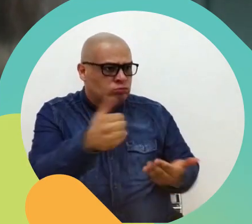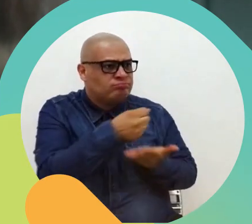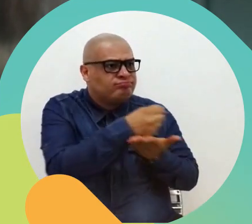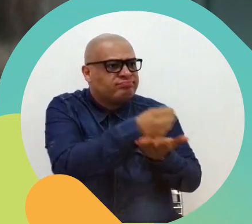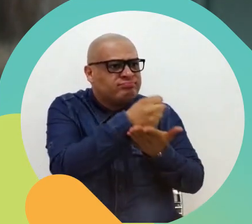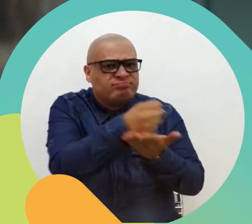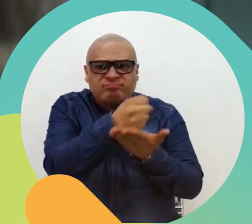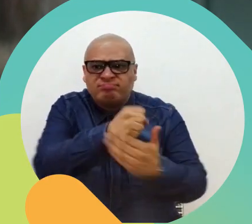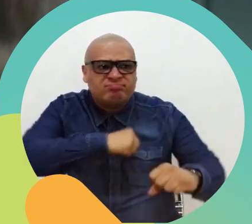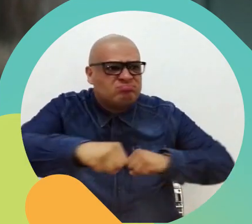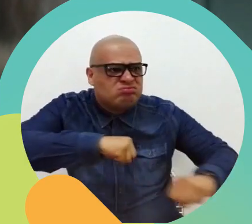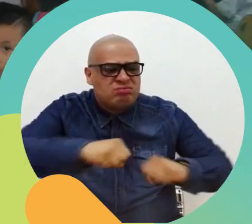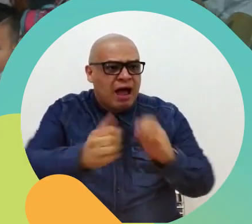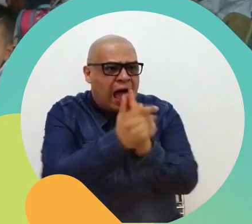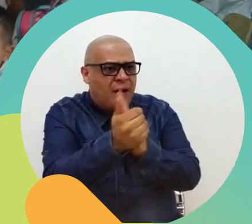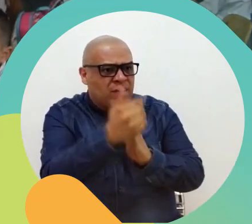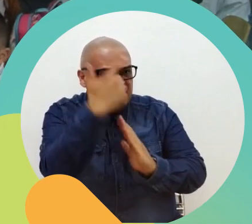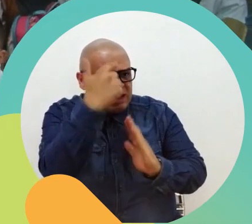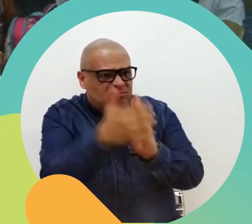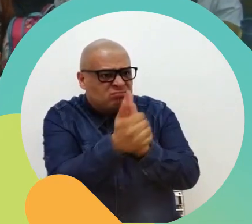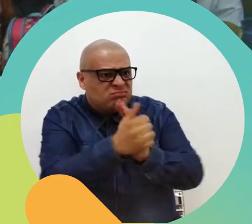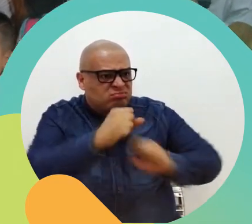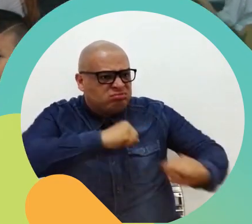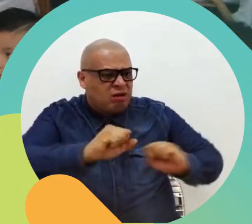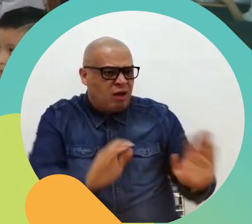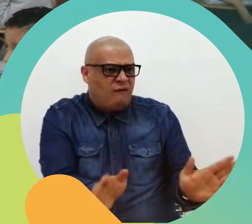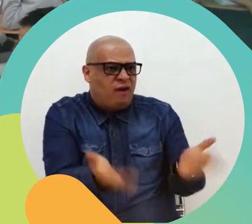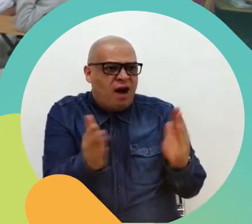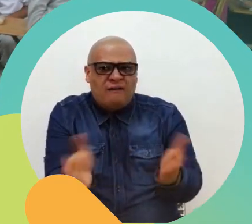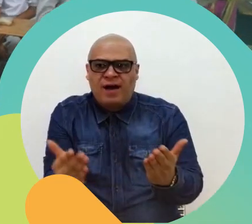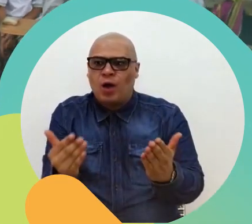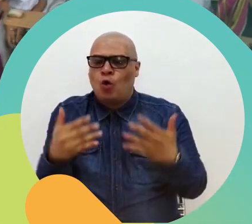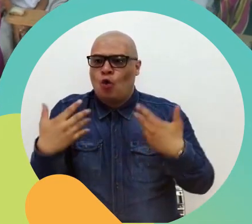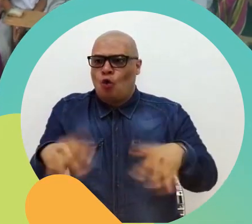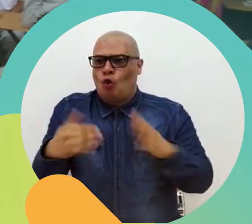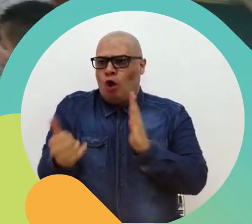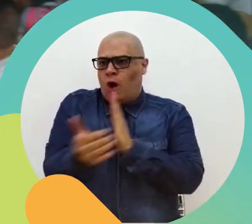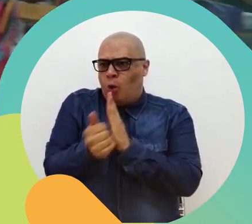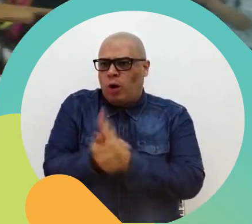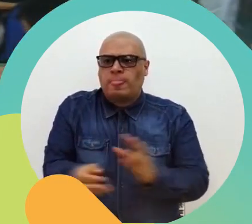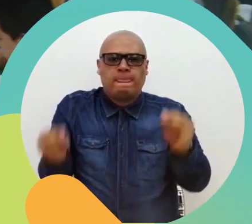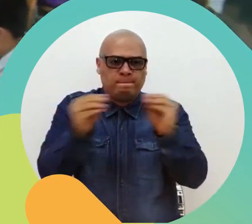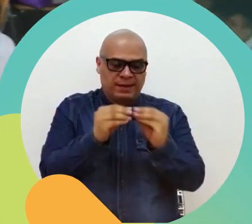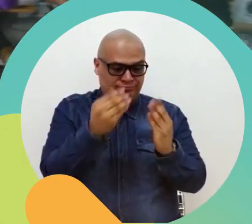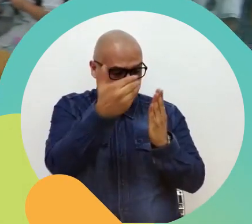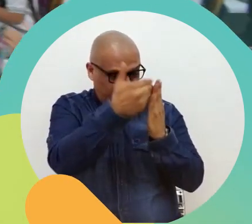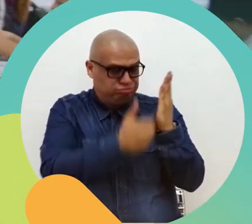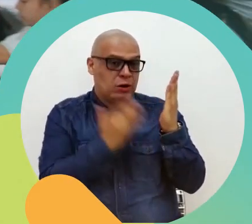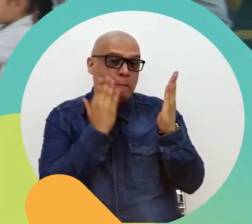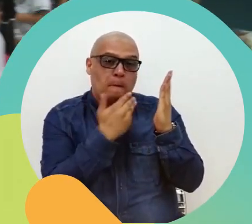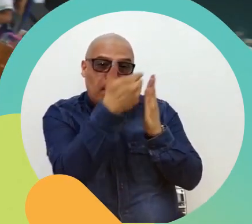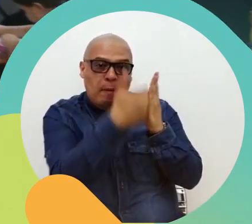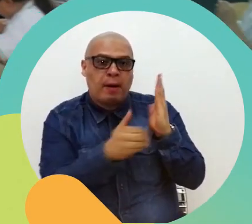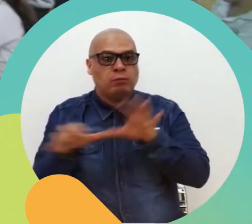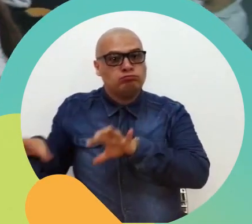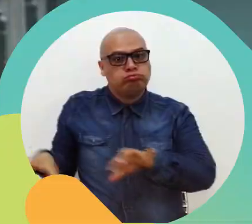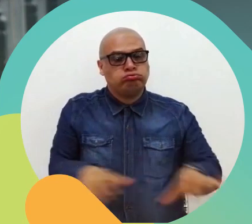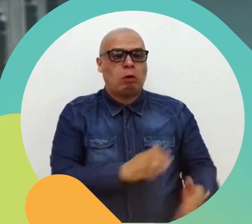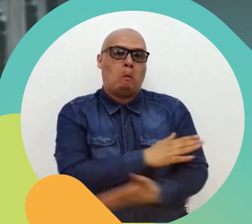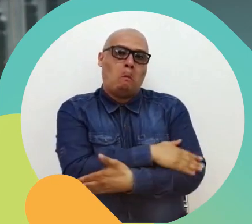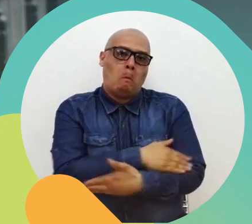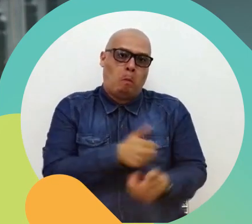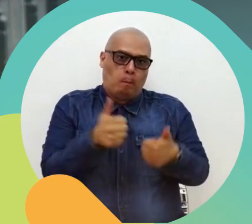habilidades, a mejorar sus destrezas en el desempeño académico y comportamental. La institución